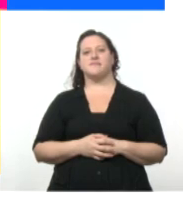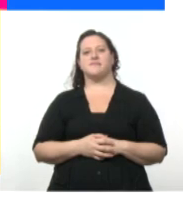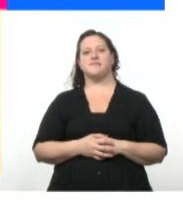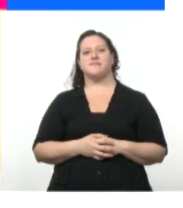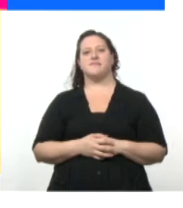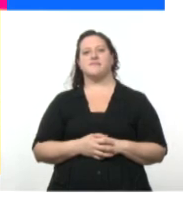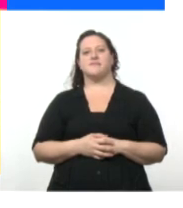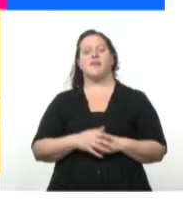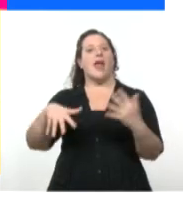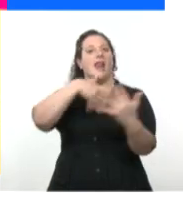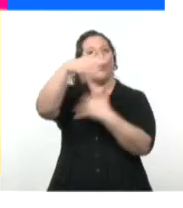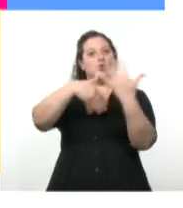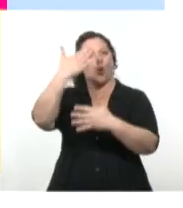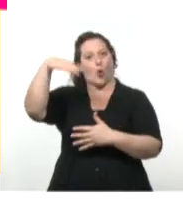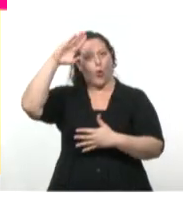Revolución Cubana